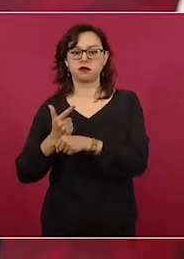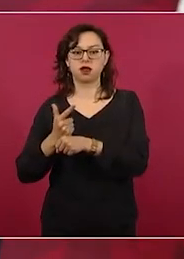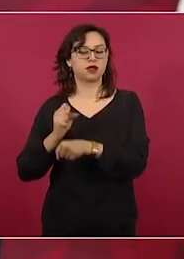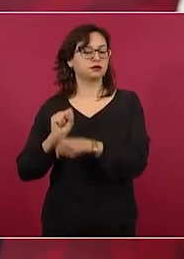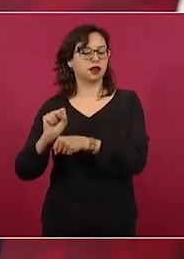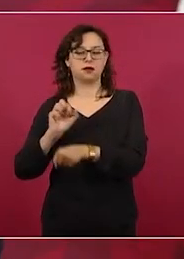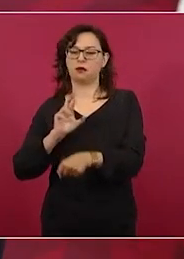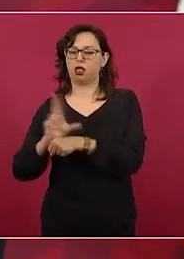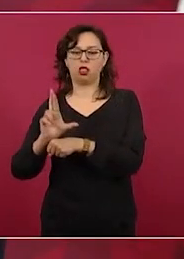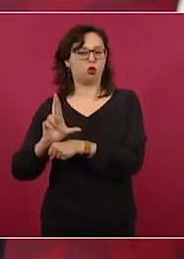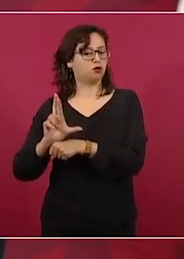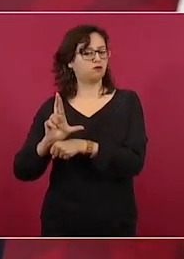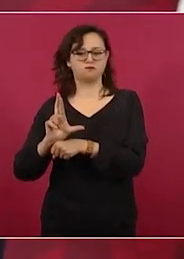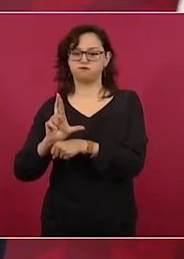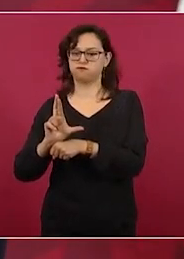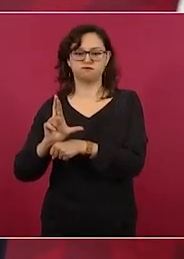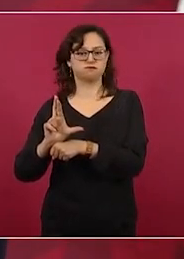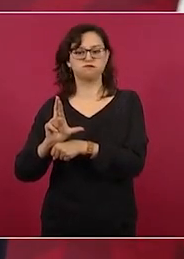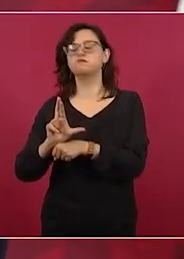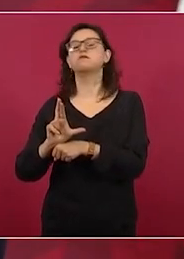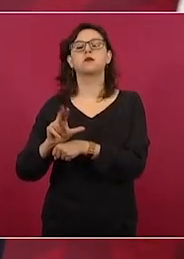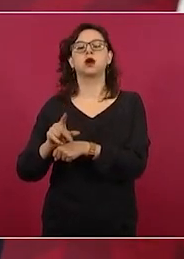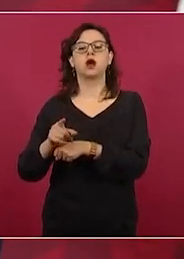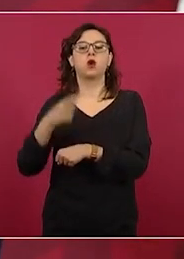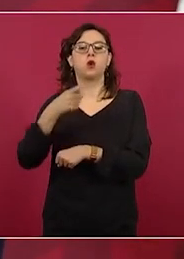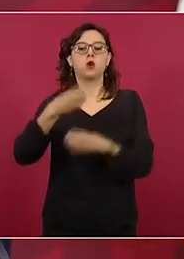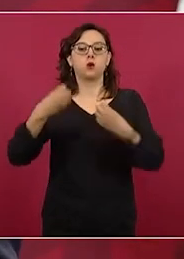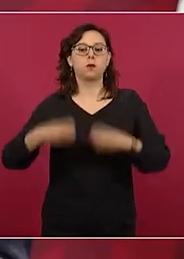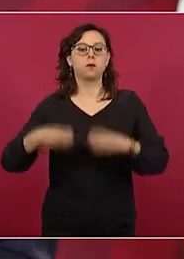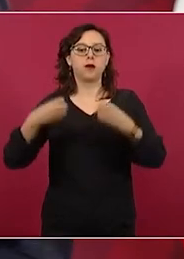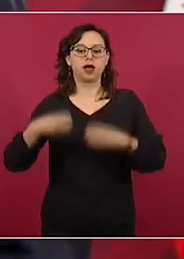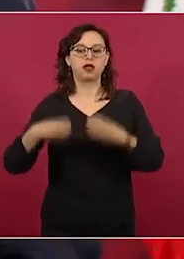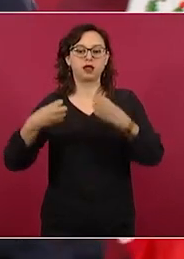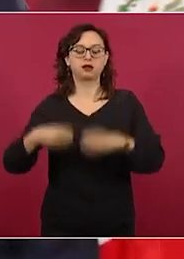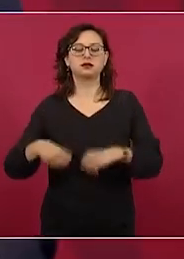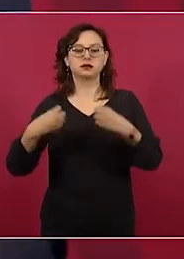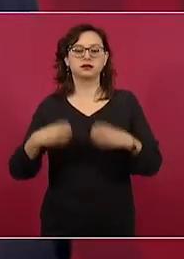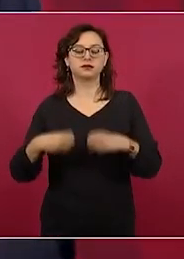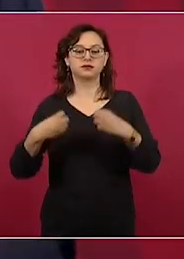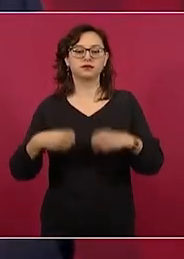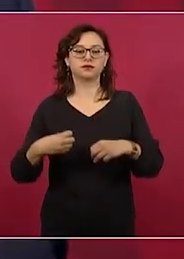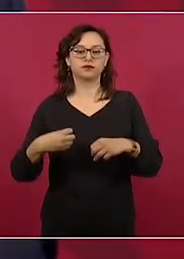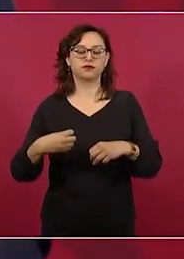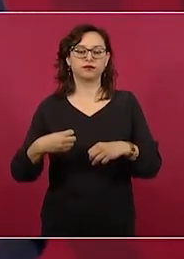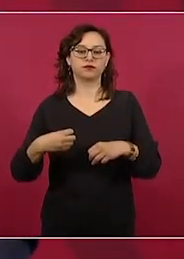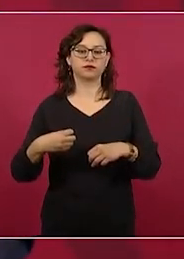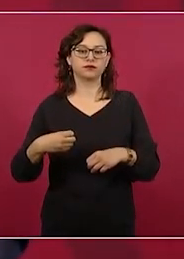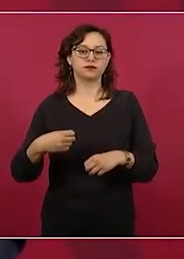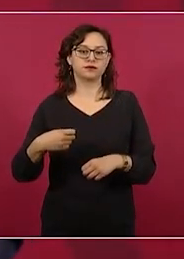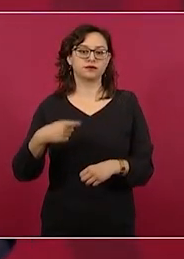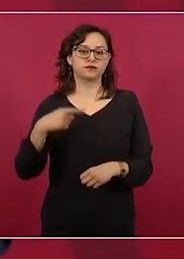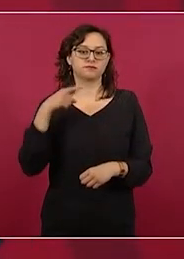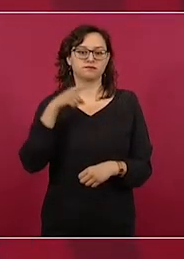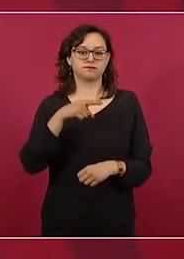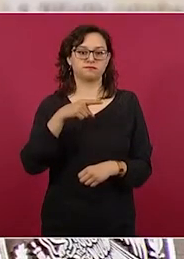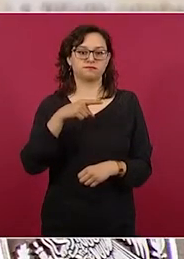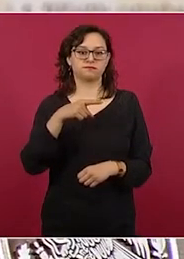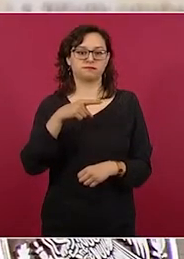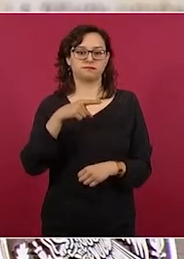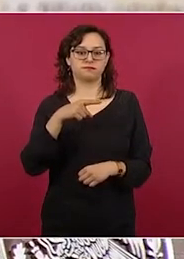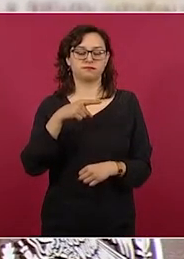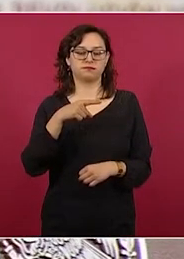la están invitando a la Casa Blanca